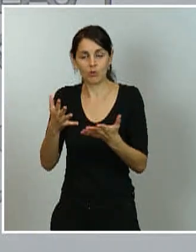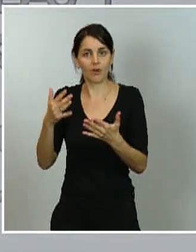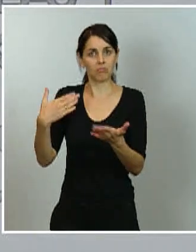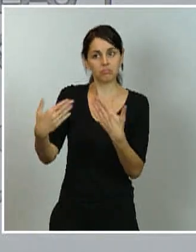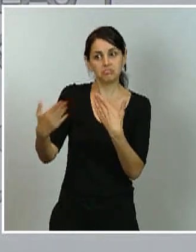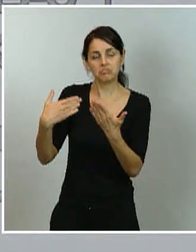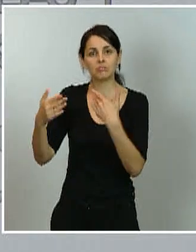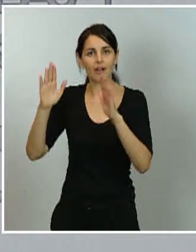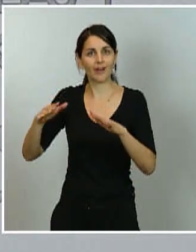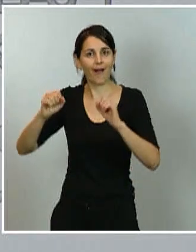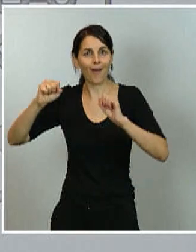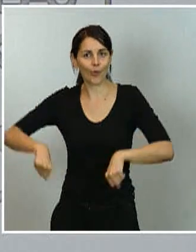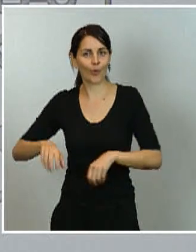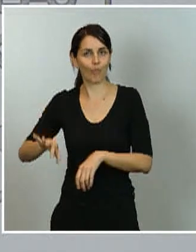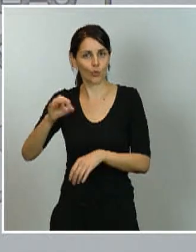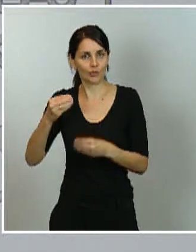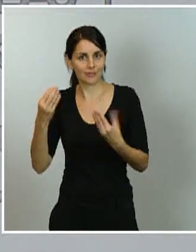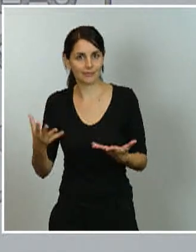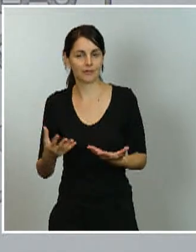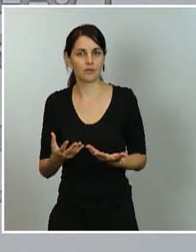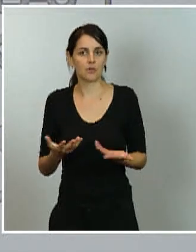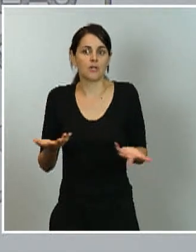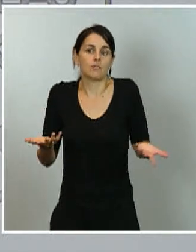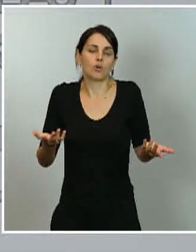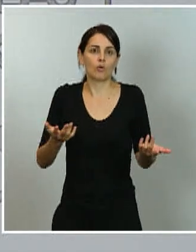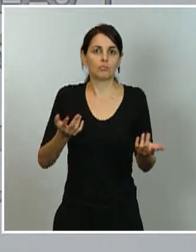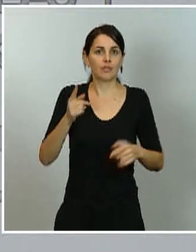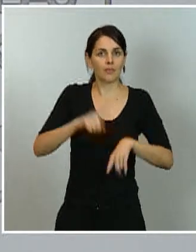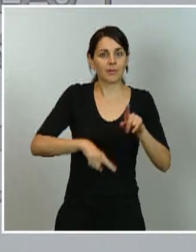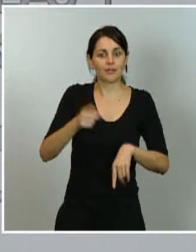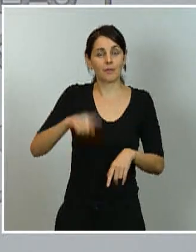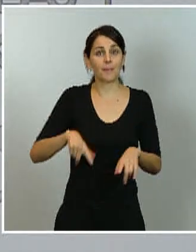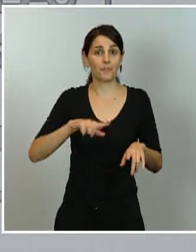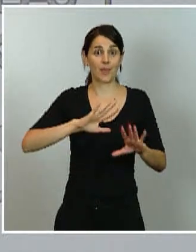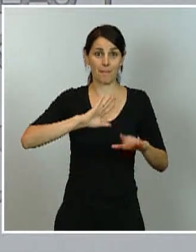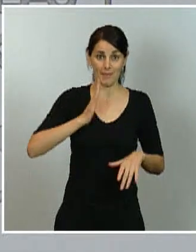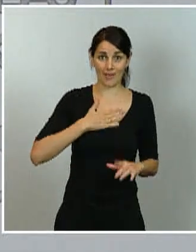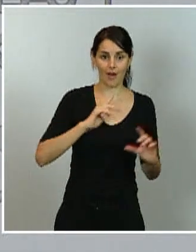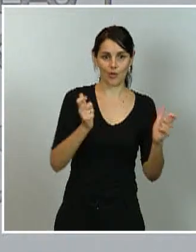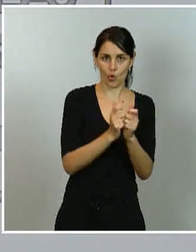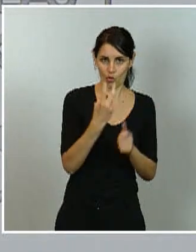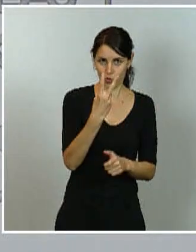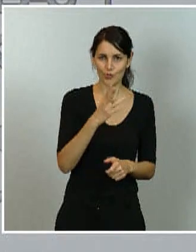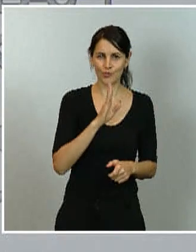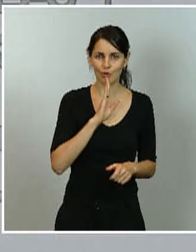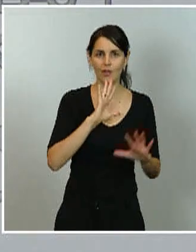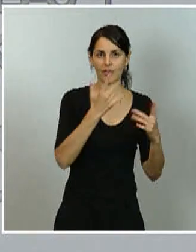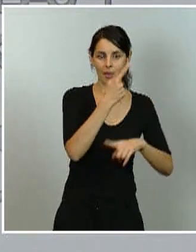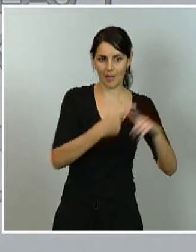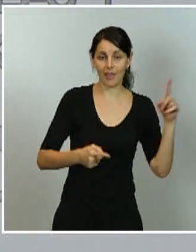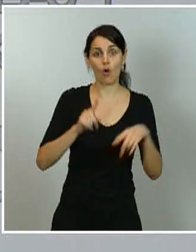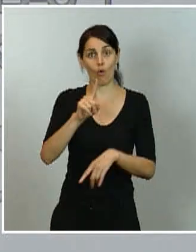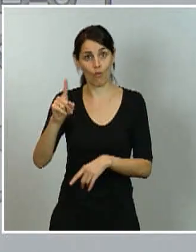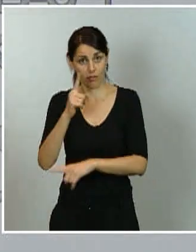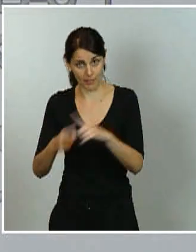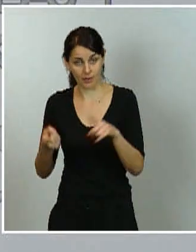resultas de las discusiones técnicas que habrá mañana por la mañana, como les he dicho, a las 10 y media, a las 11 y media. Esto significa que las recomendaciones que